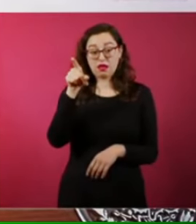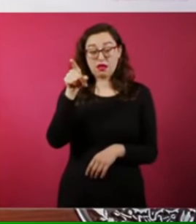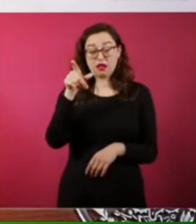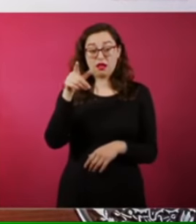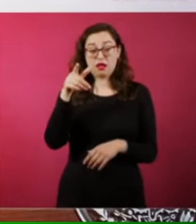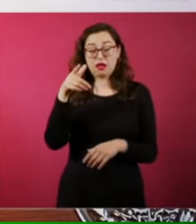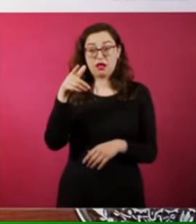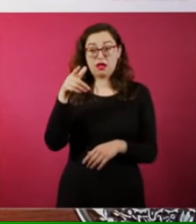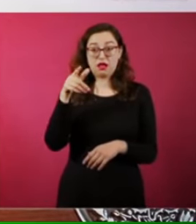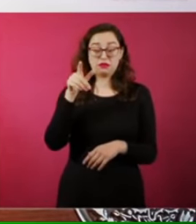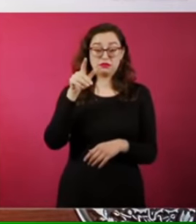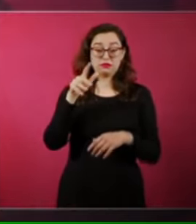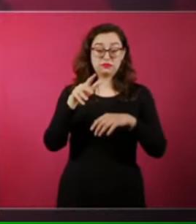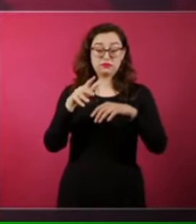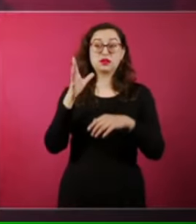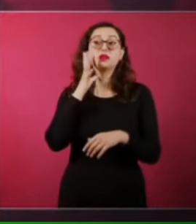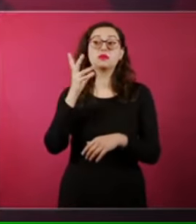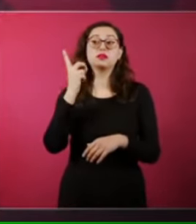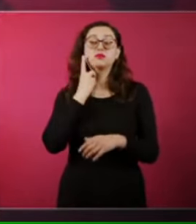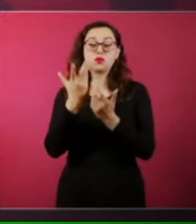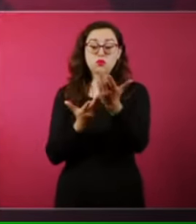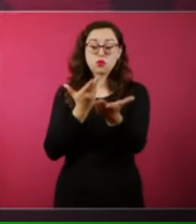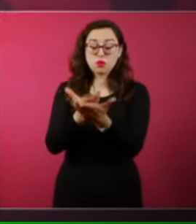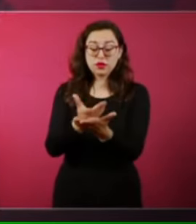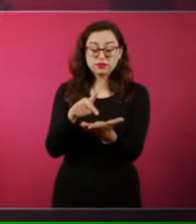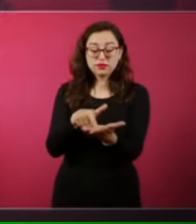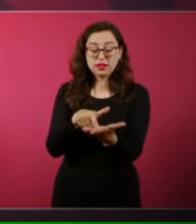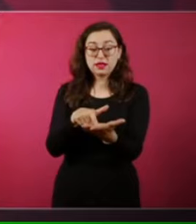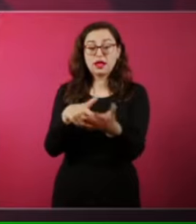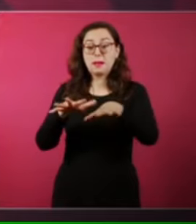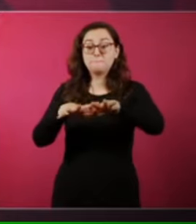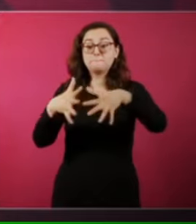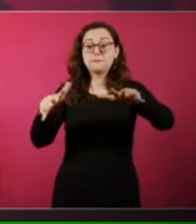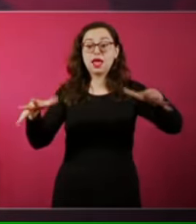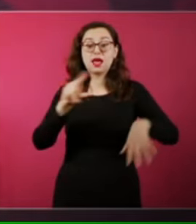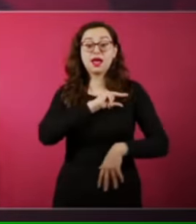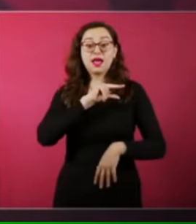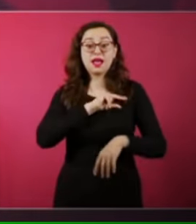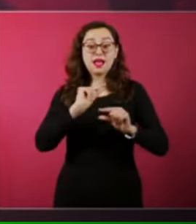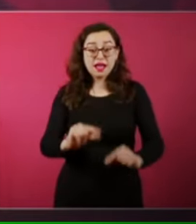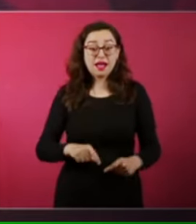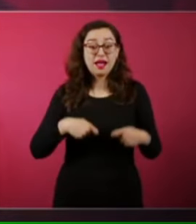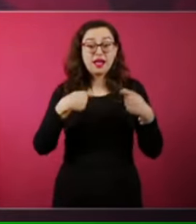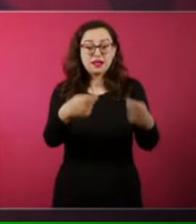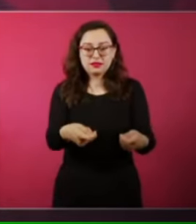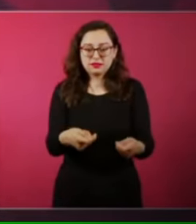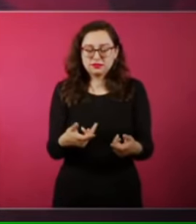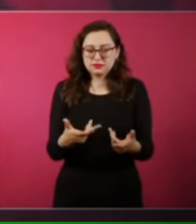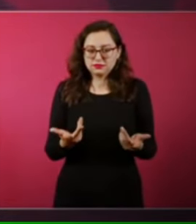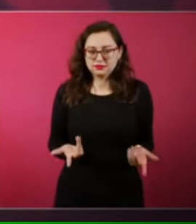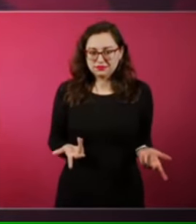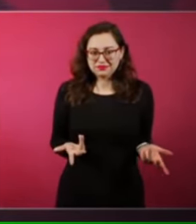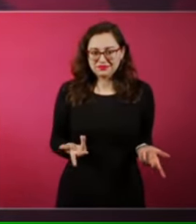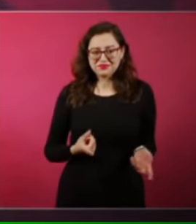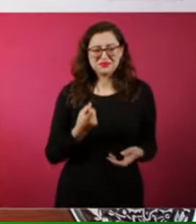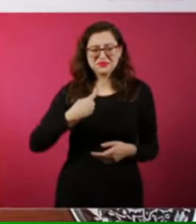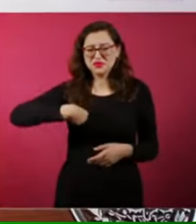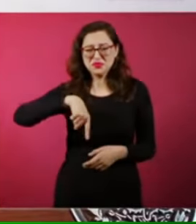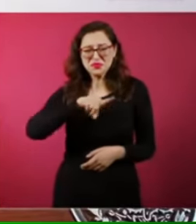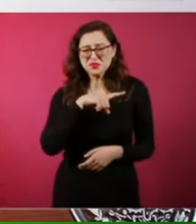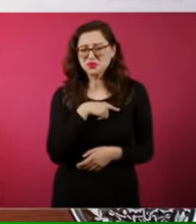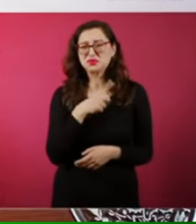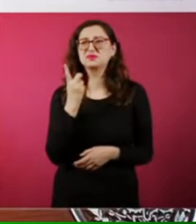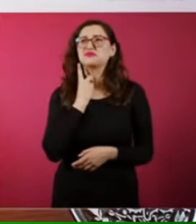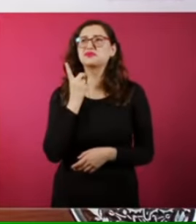en la Cámara de Diputados. Cuando teníamos, creo que cinco diputados o diez,